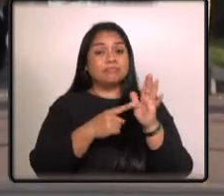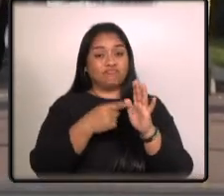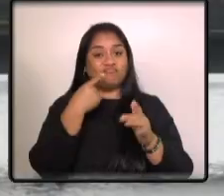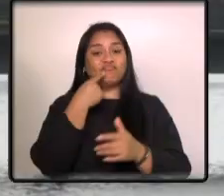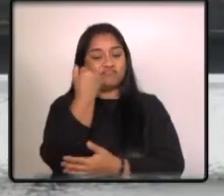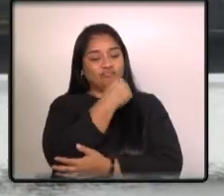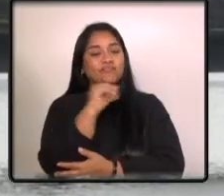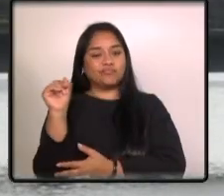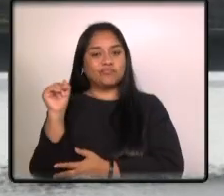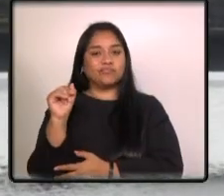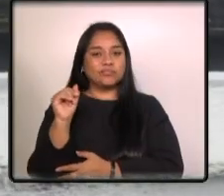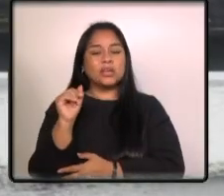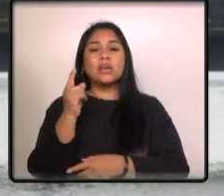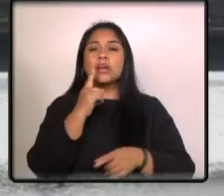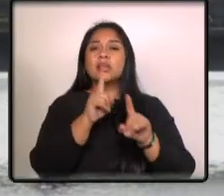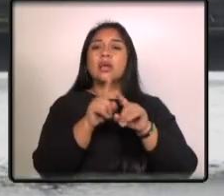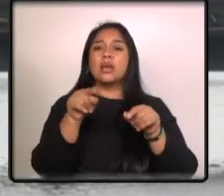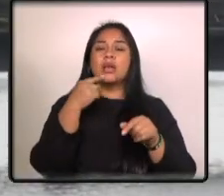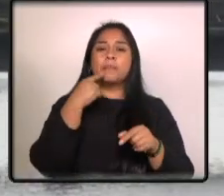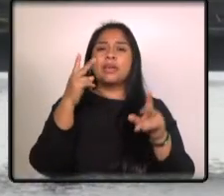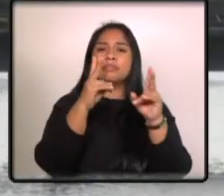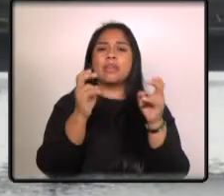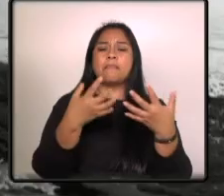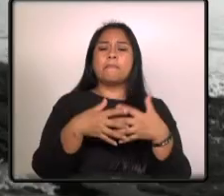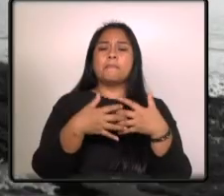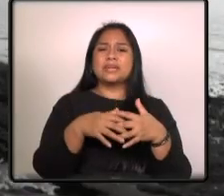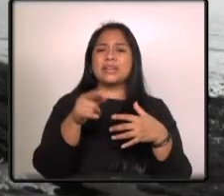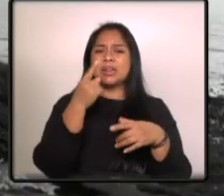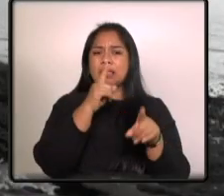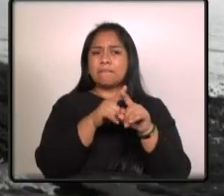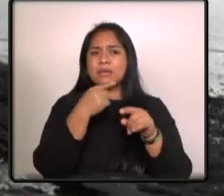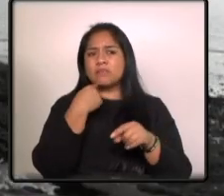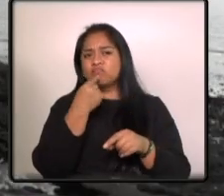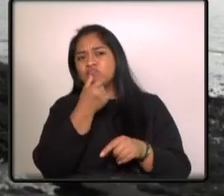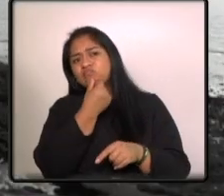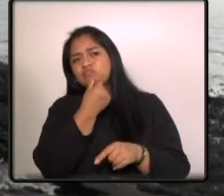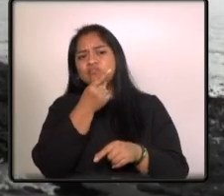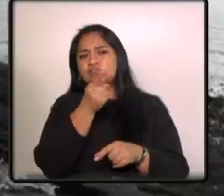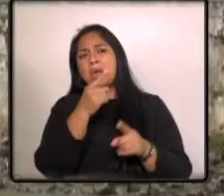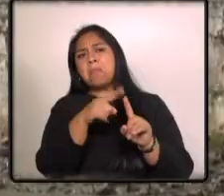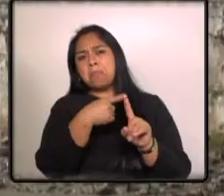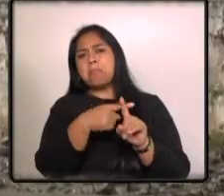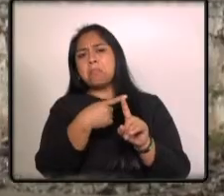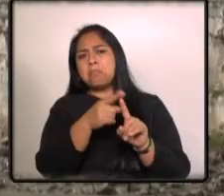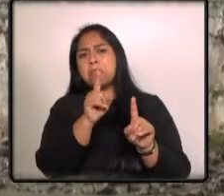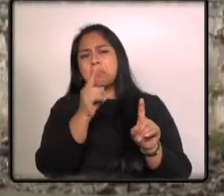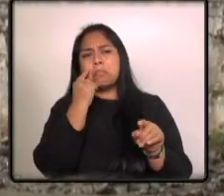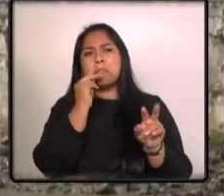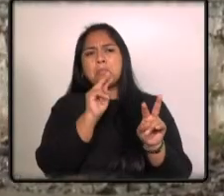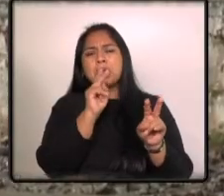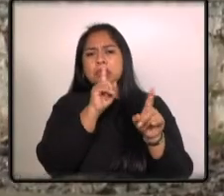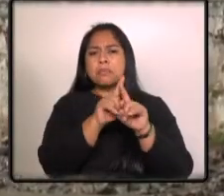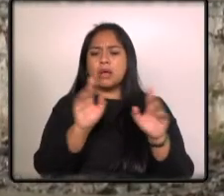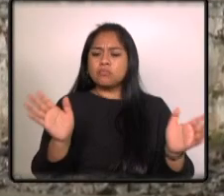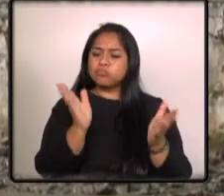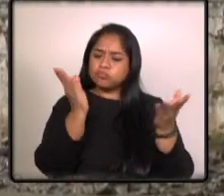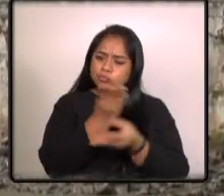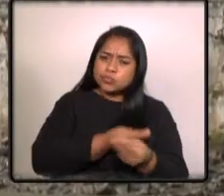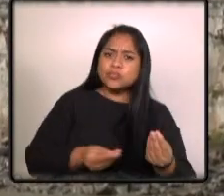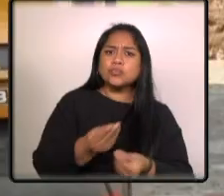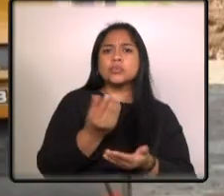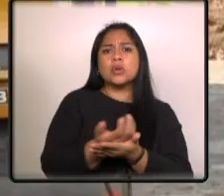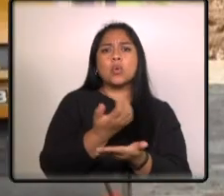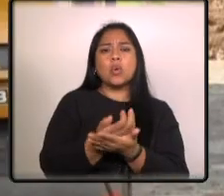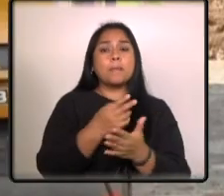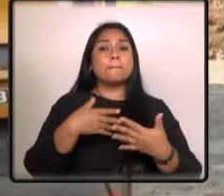sacrificios el sector empresarial se muestra optimista tras las palabras de Molino quien señaló que su prioridad es reactivar la economía de Panamá y